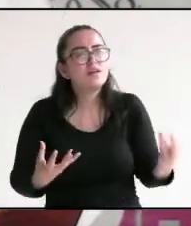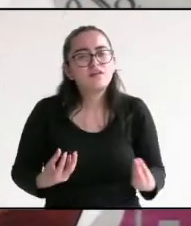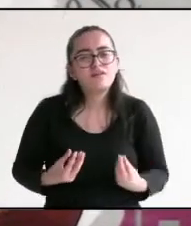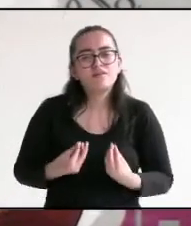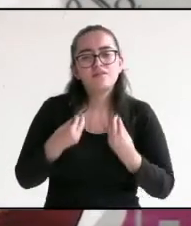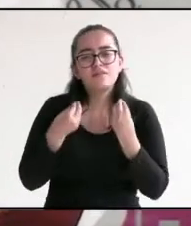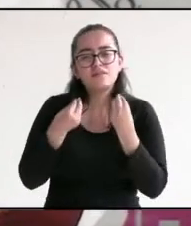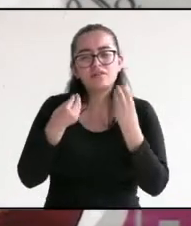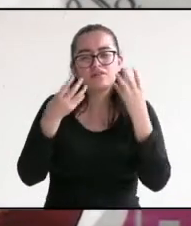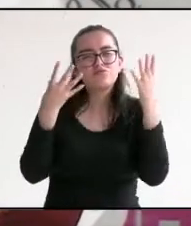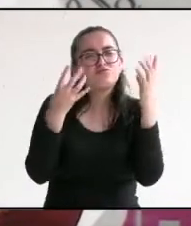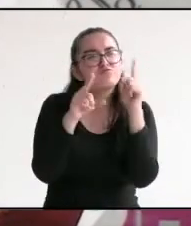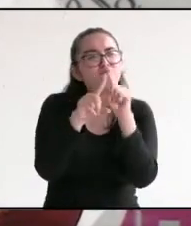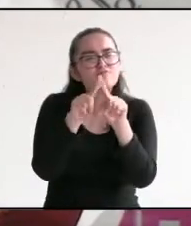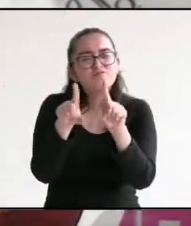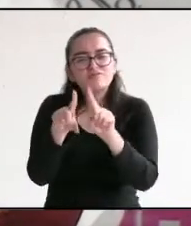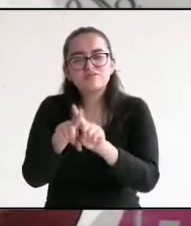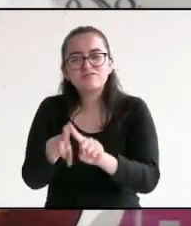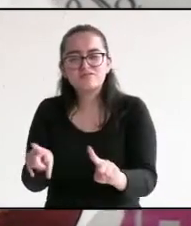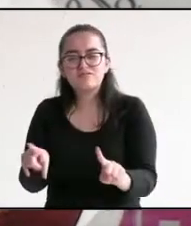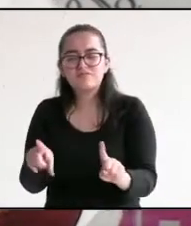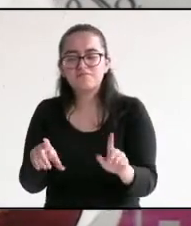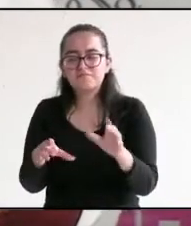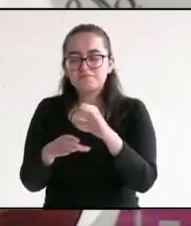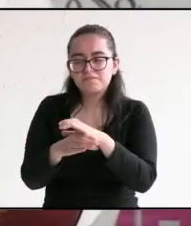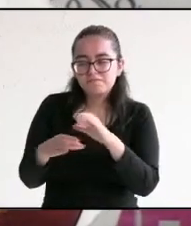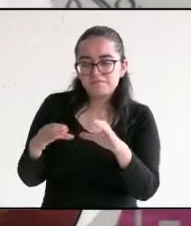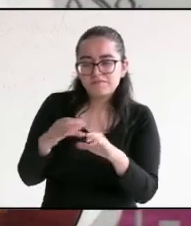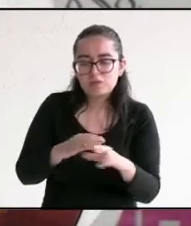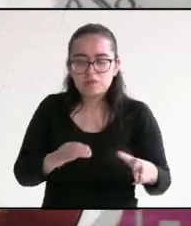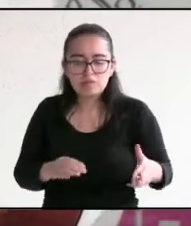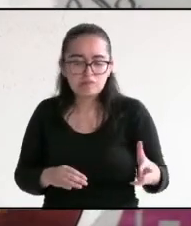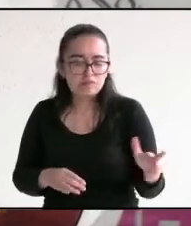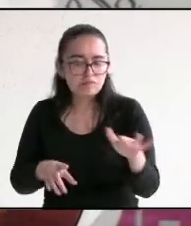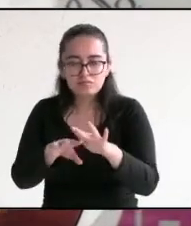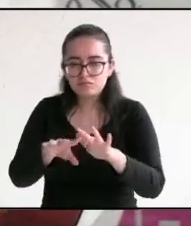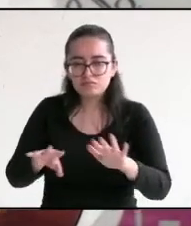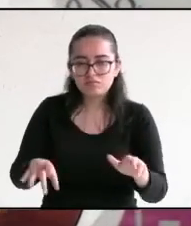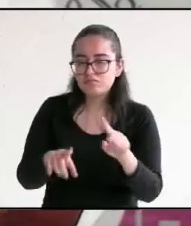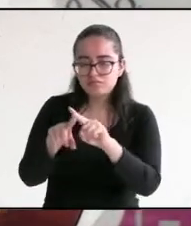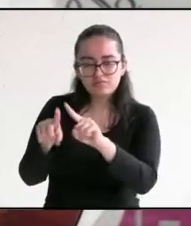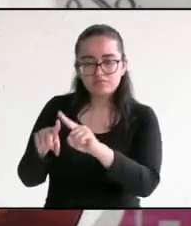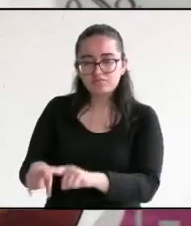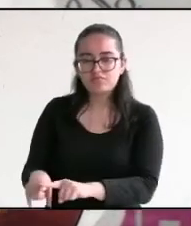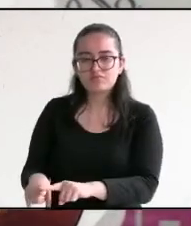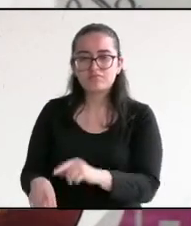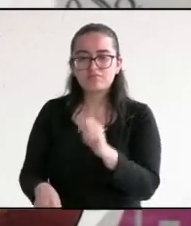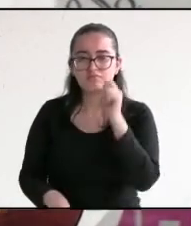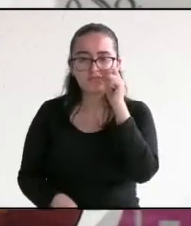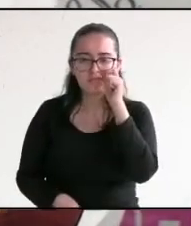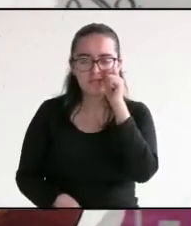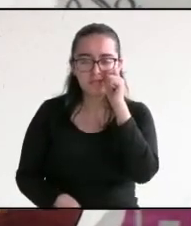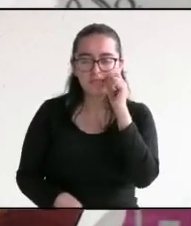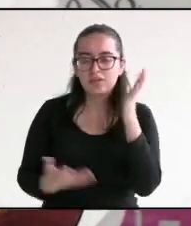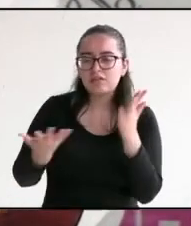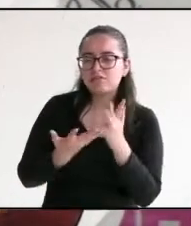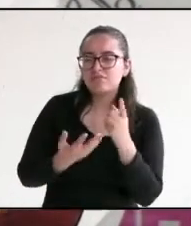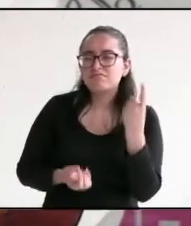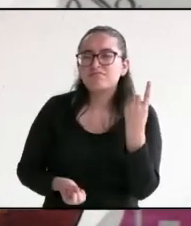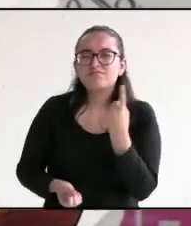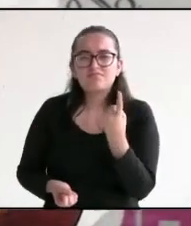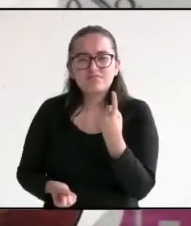de situaciones artificiales que nos rodean. ¿Qué tenemos que hacer para que se refleje en las